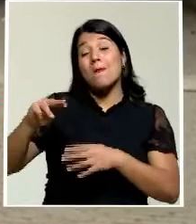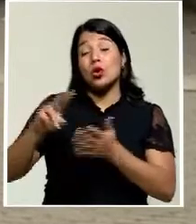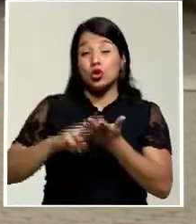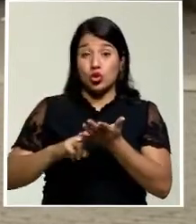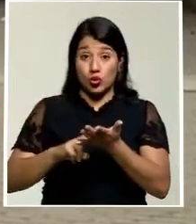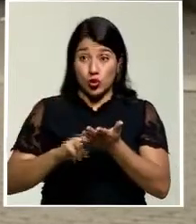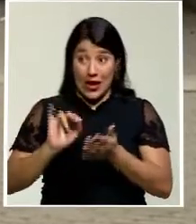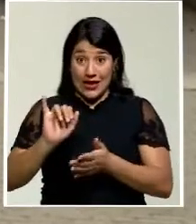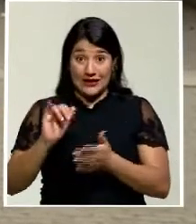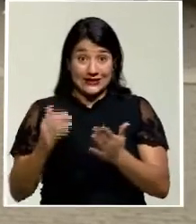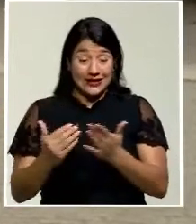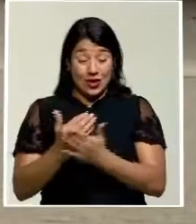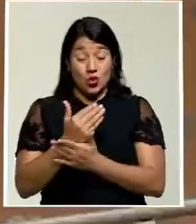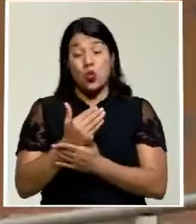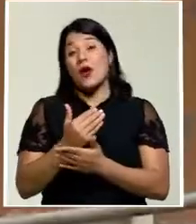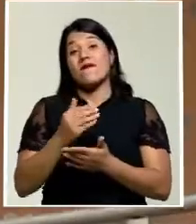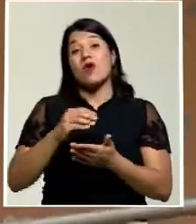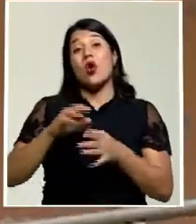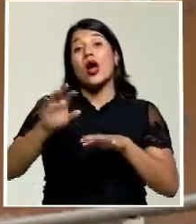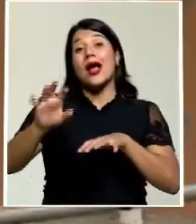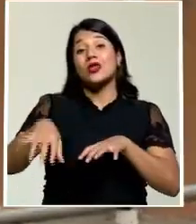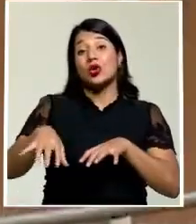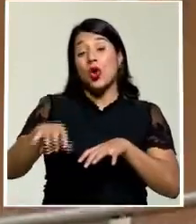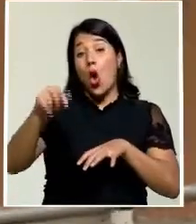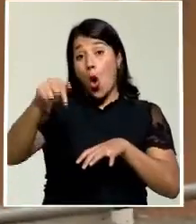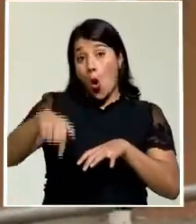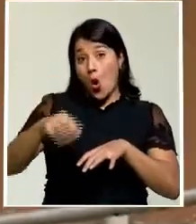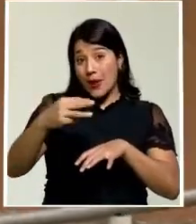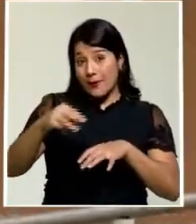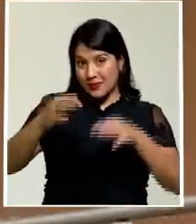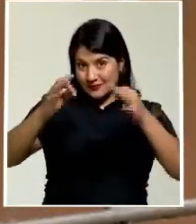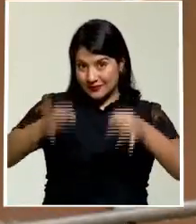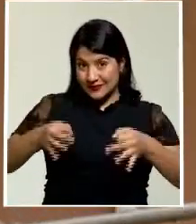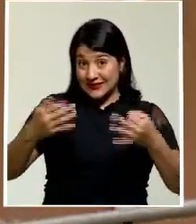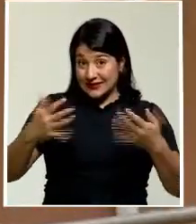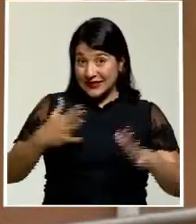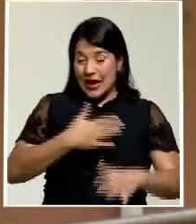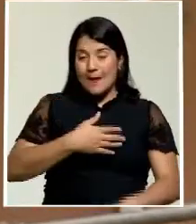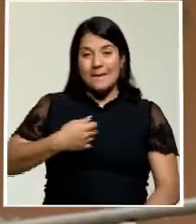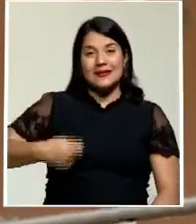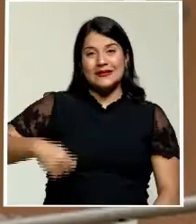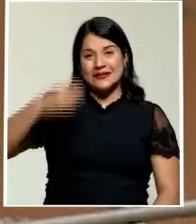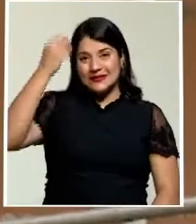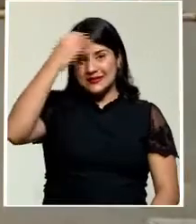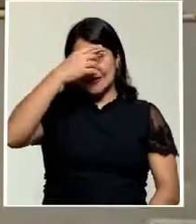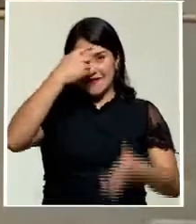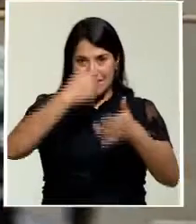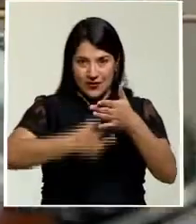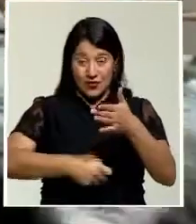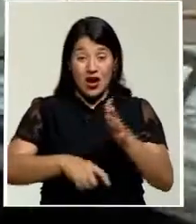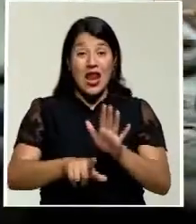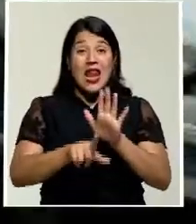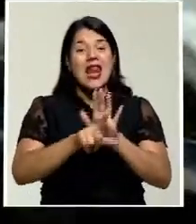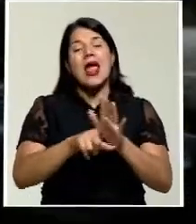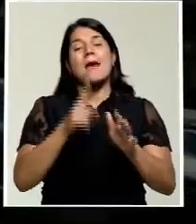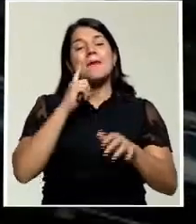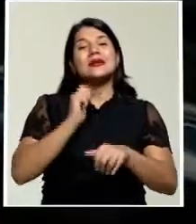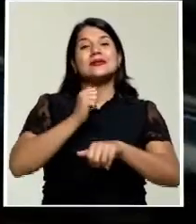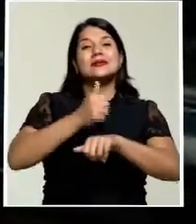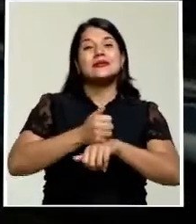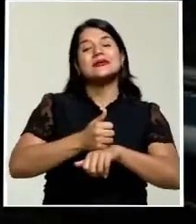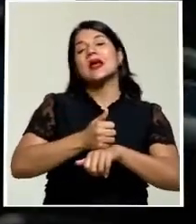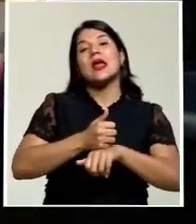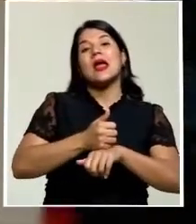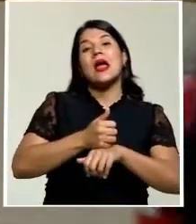el nuevo cantón quedó con ratificada este miércoles tras la firma del presidente Carlos Alvarado de la ley Creación del Cantón de Monteverde.